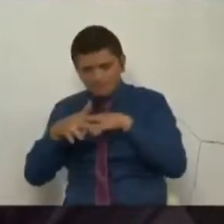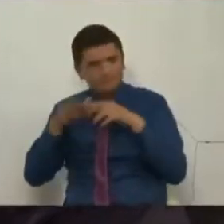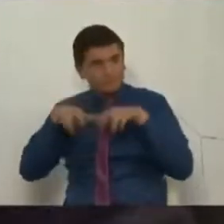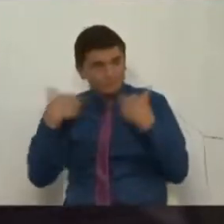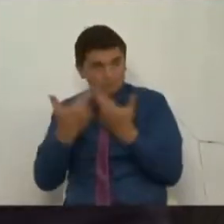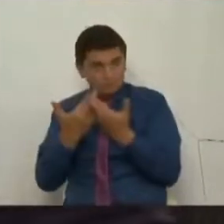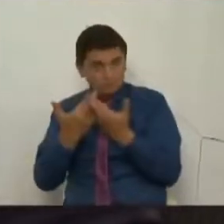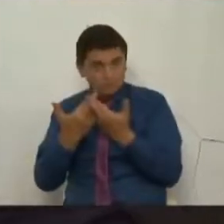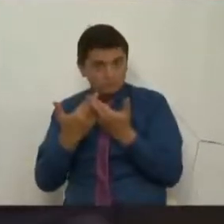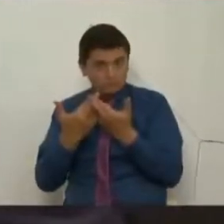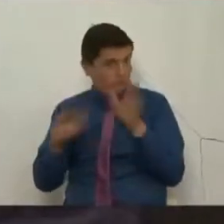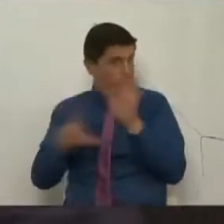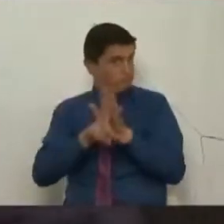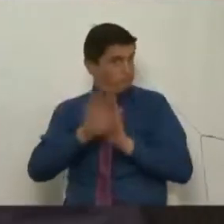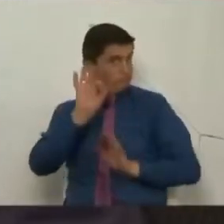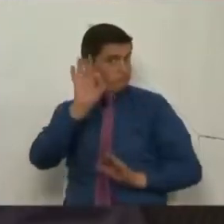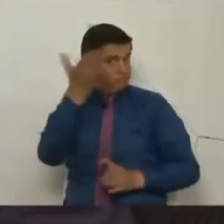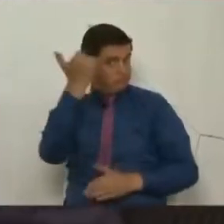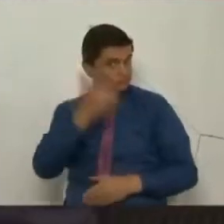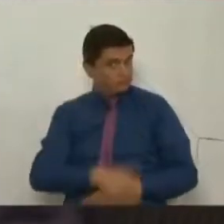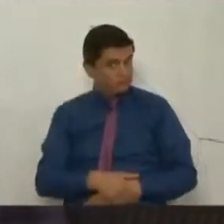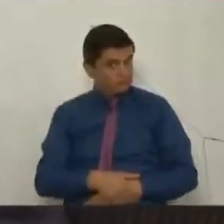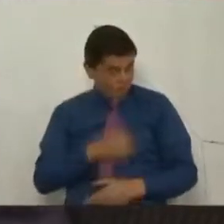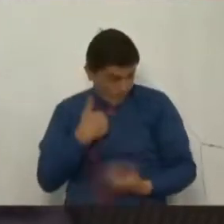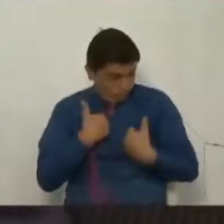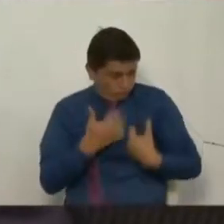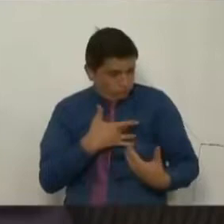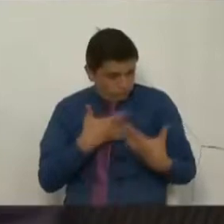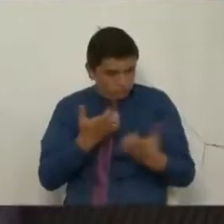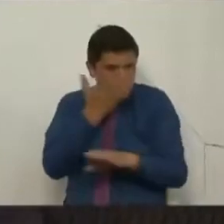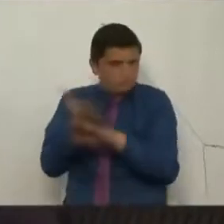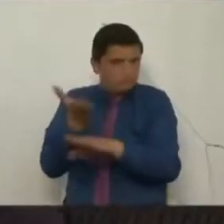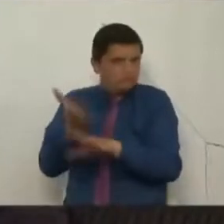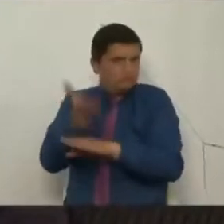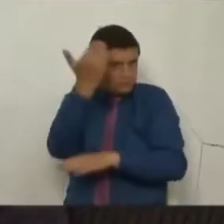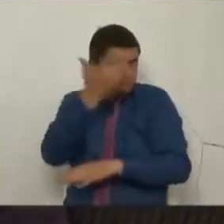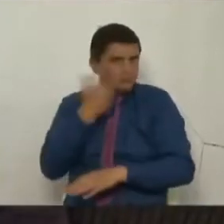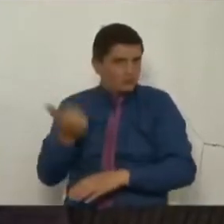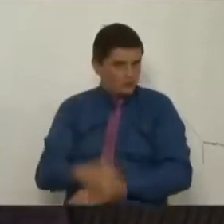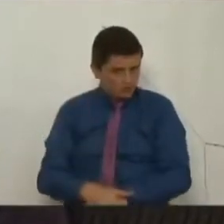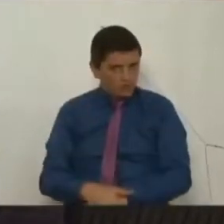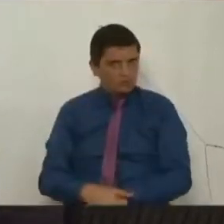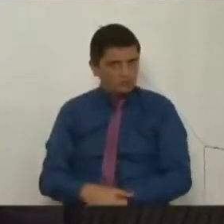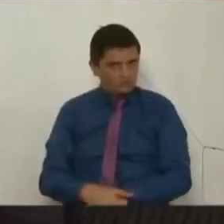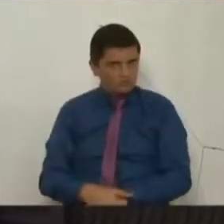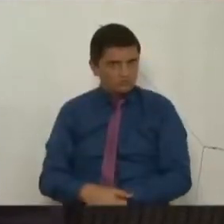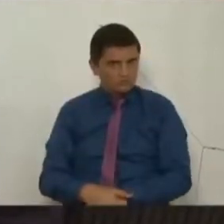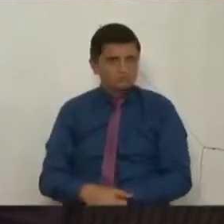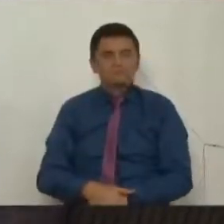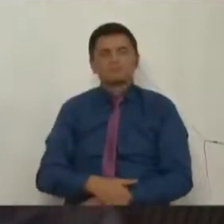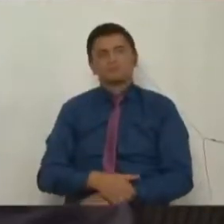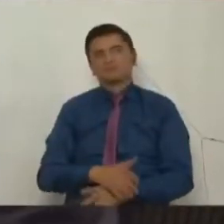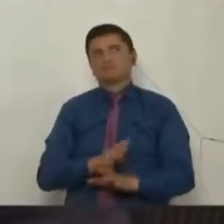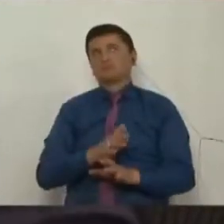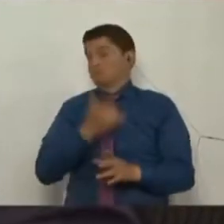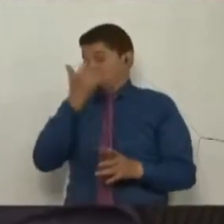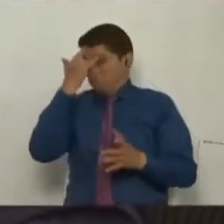Eso es lo que yo quiero plantear. ¿No será mejor